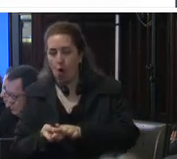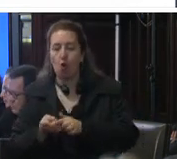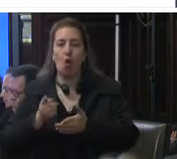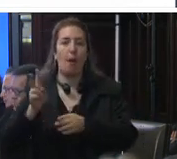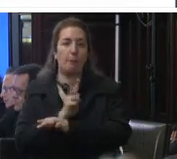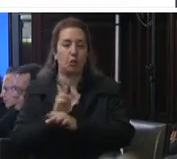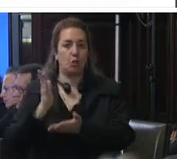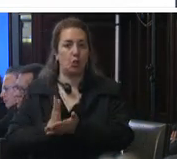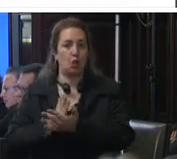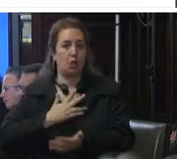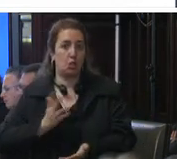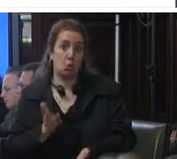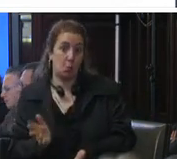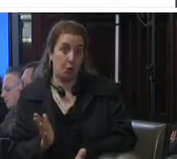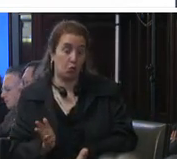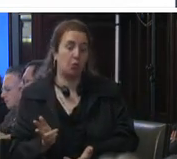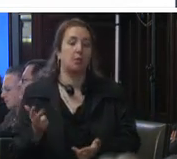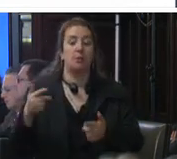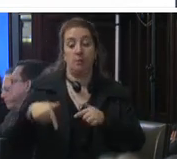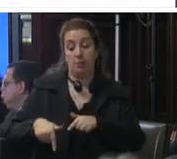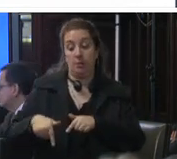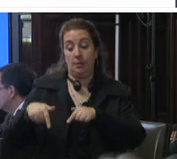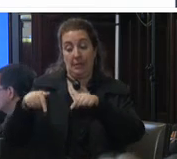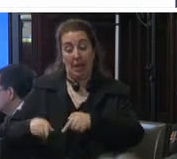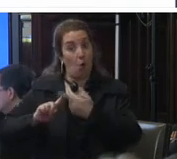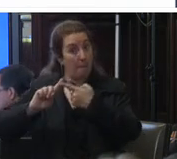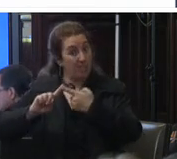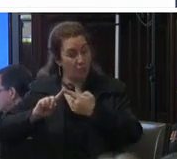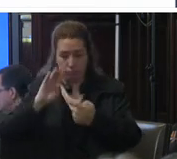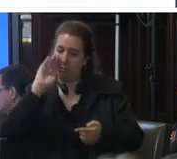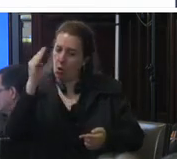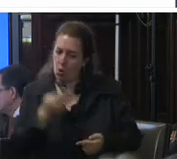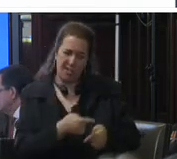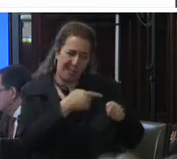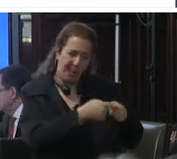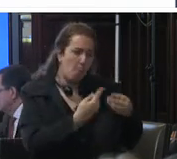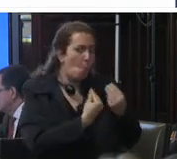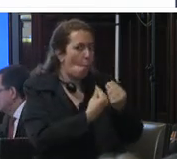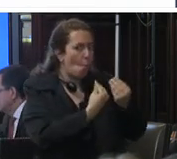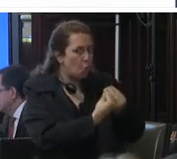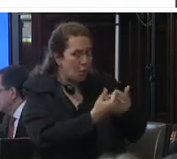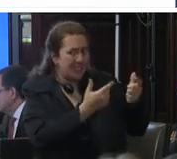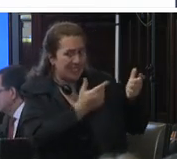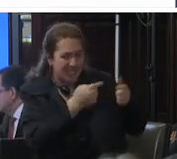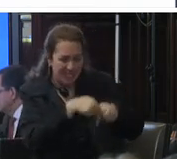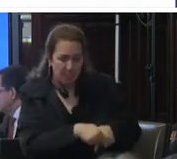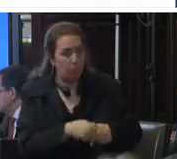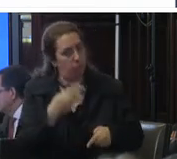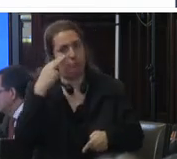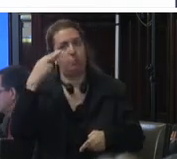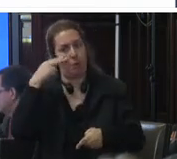e ilegal de la prisión preventiva sino que también reconoce que el uso irracional de ésta es un problema crónico en la región